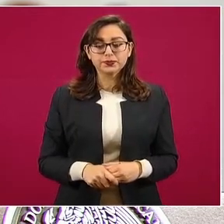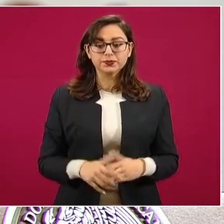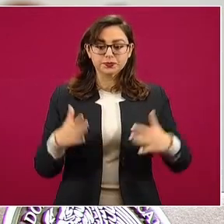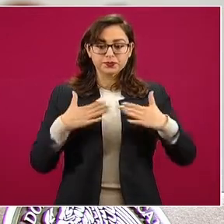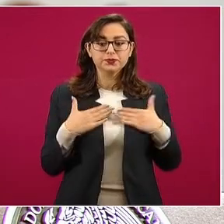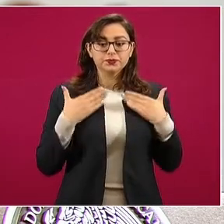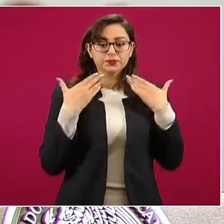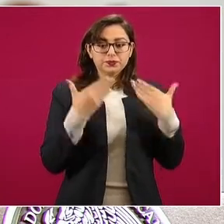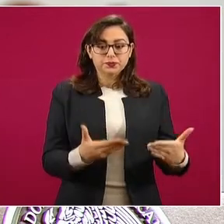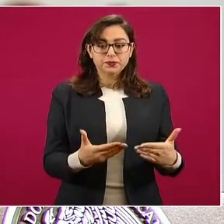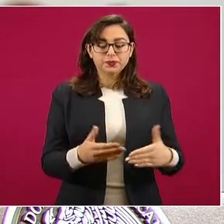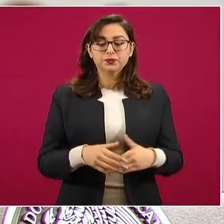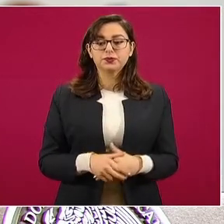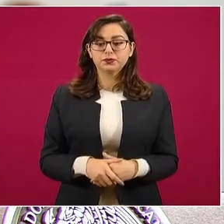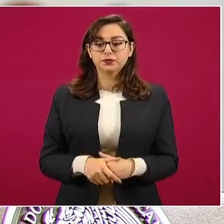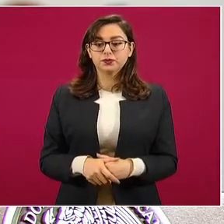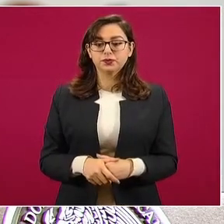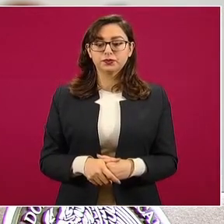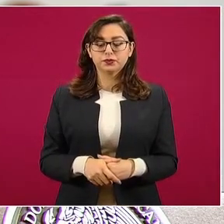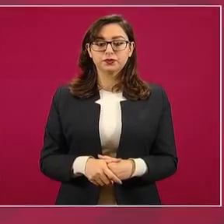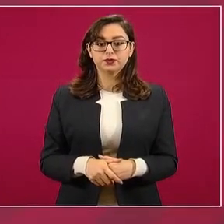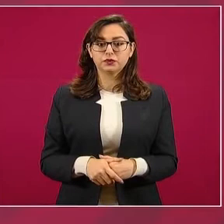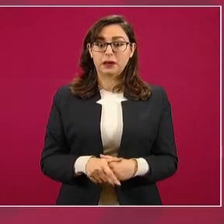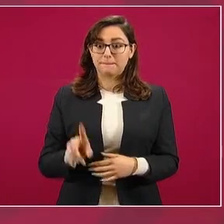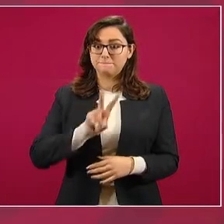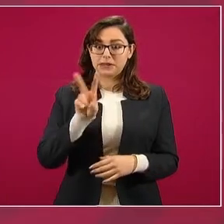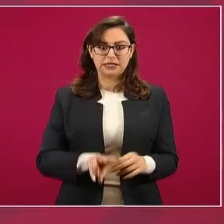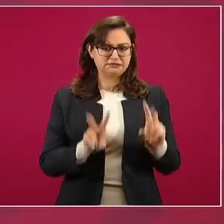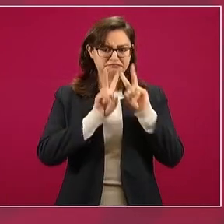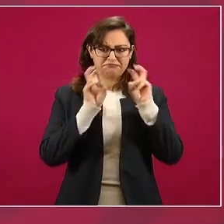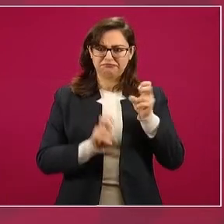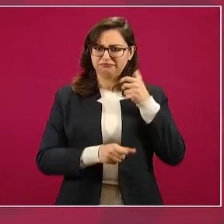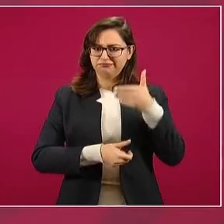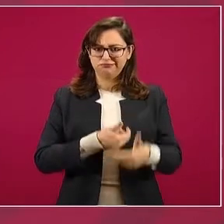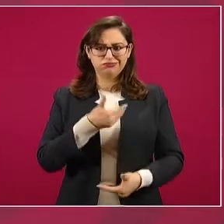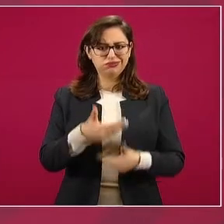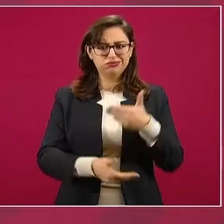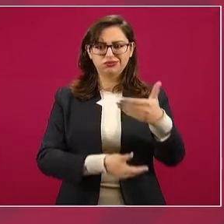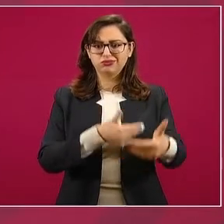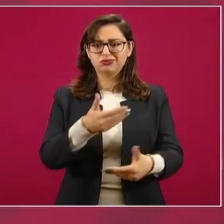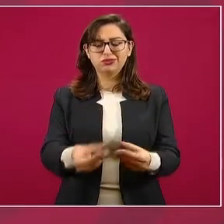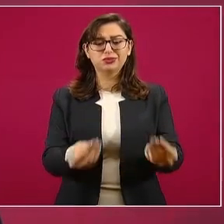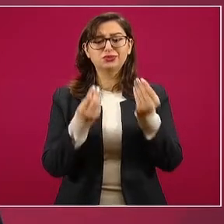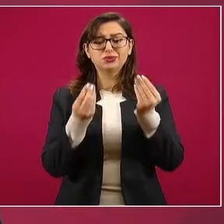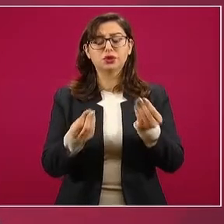confianza, se ha avanzado mucho porque